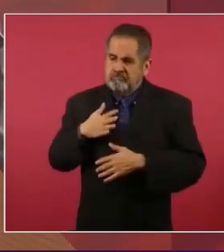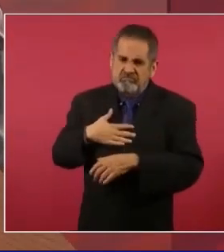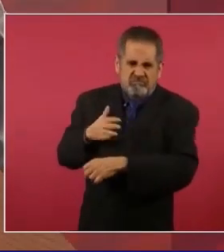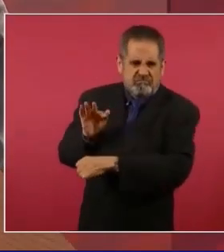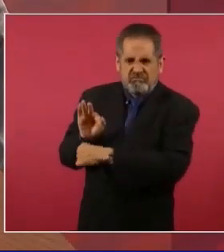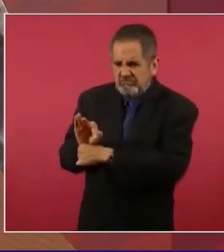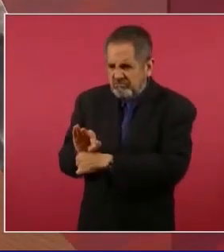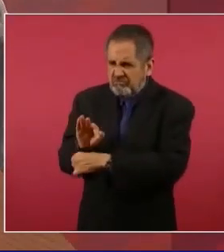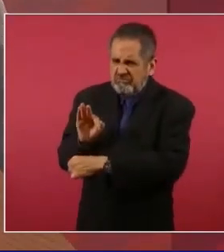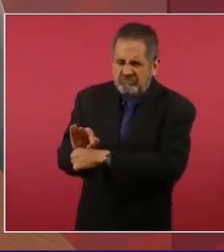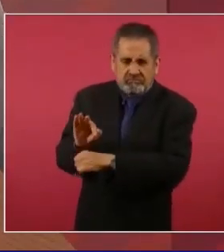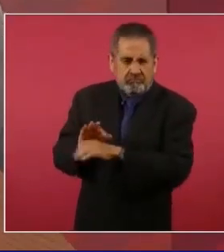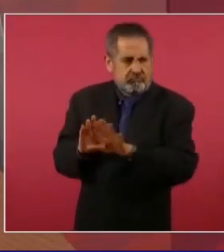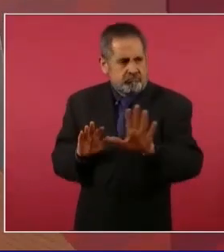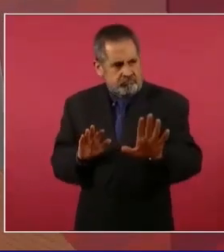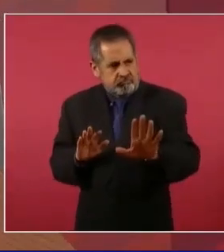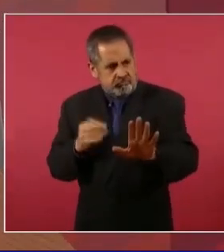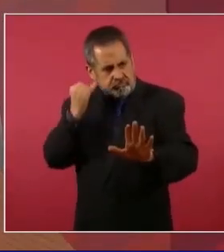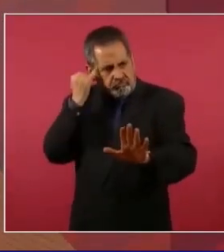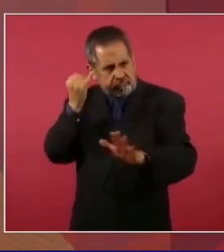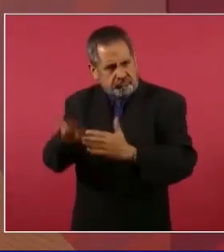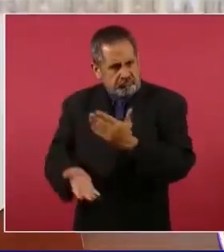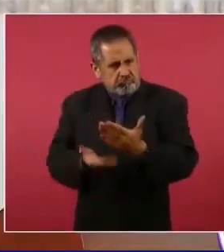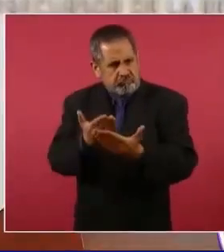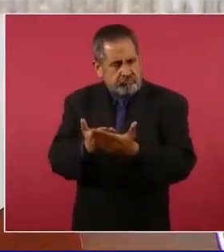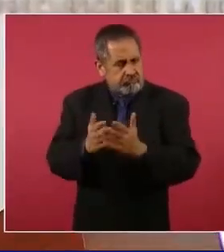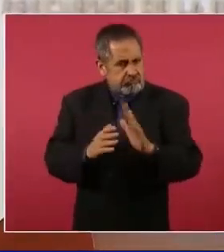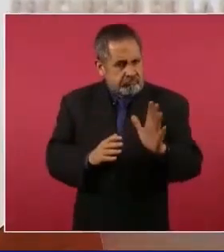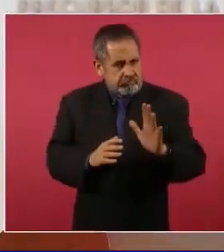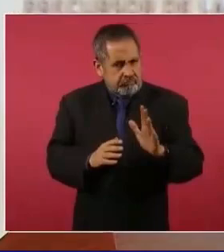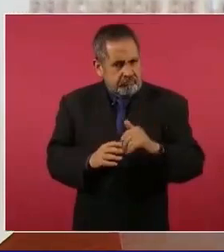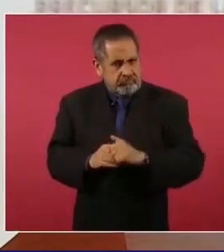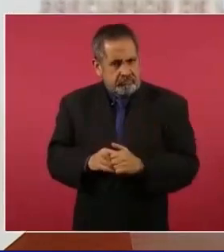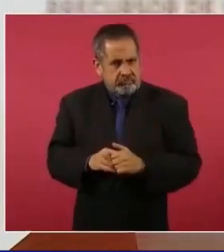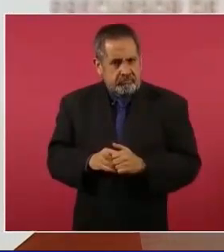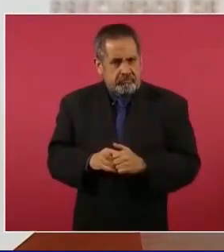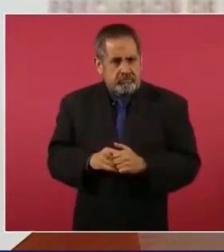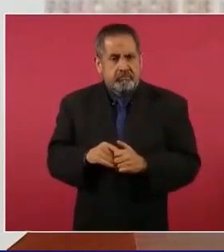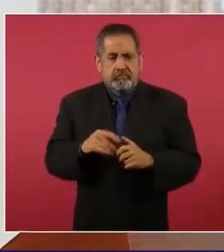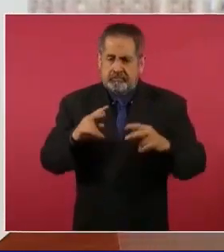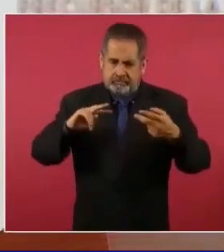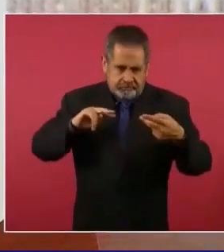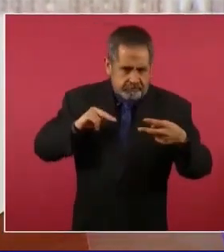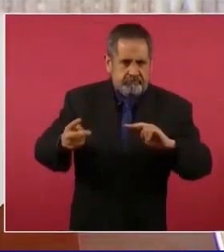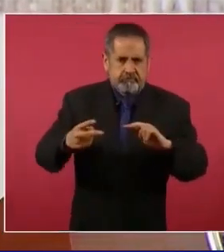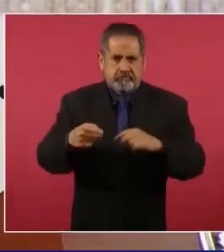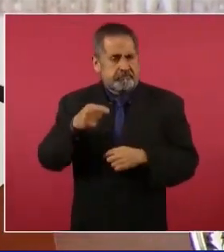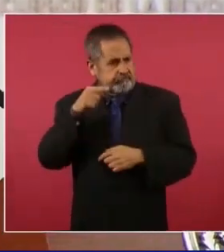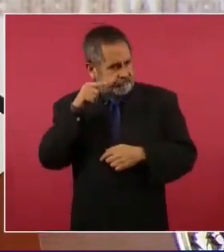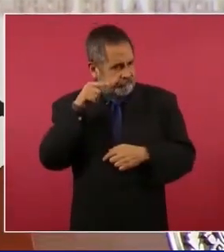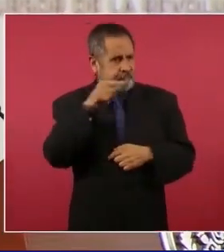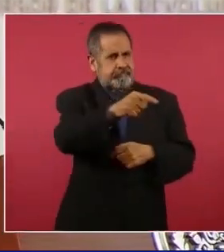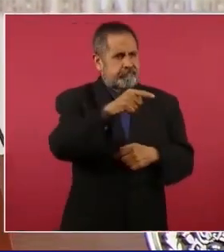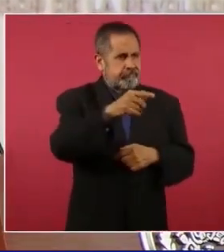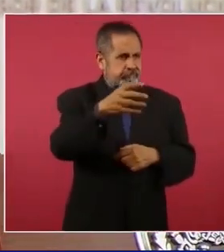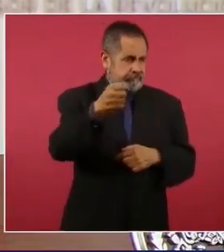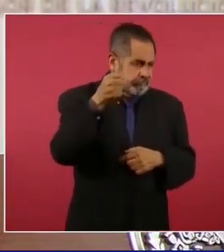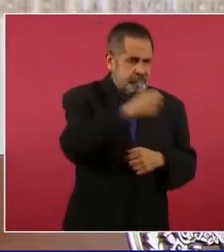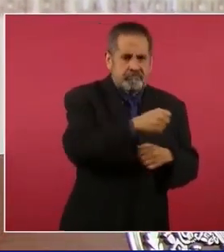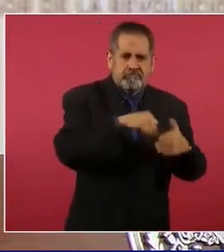ellos planteamos de que los que tenían que estar en la cárcel eran los caciques.